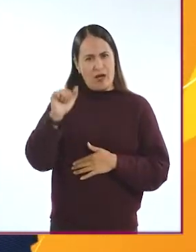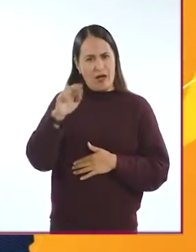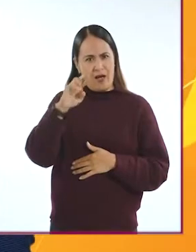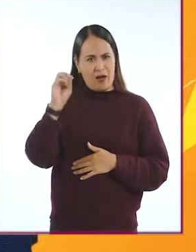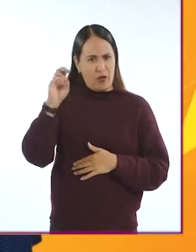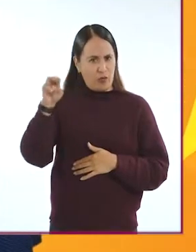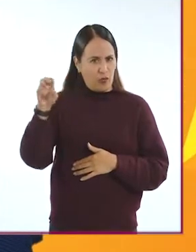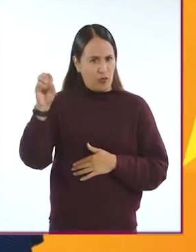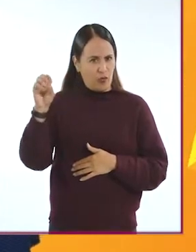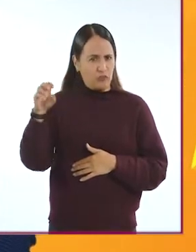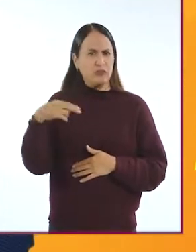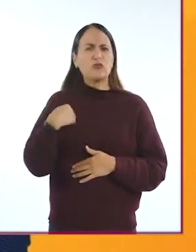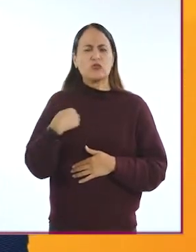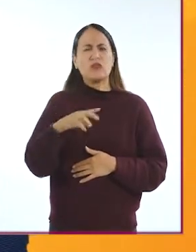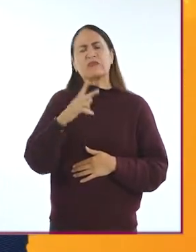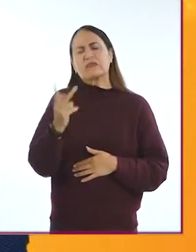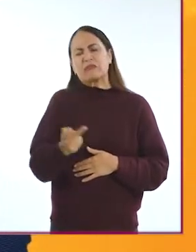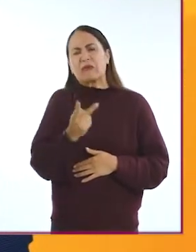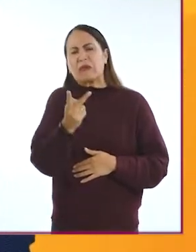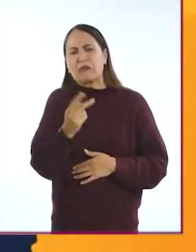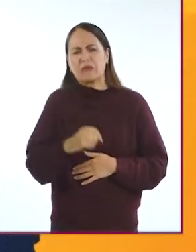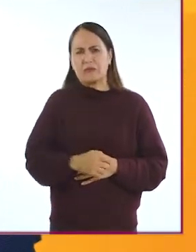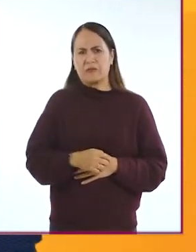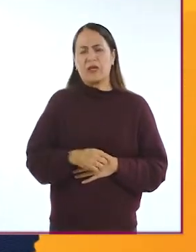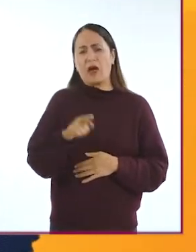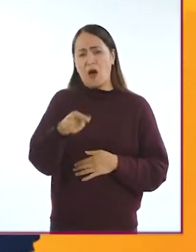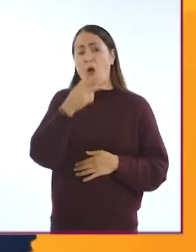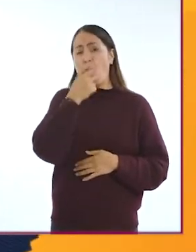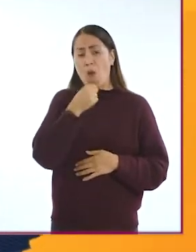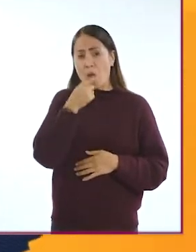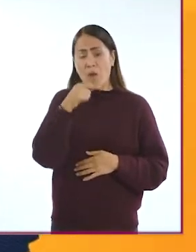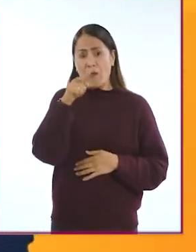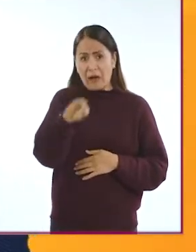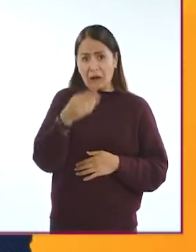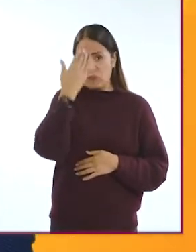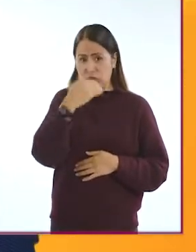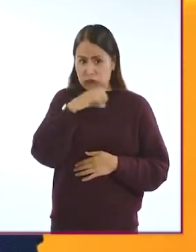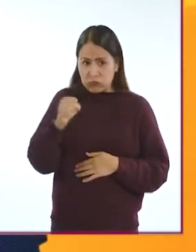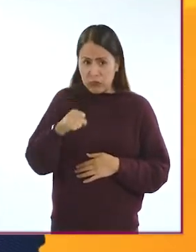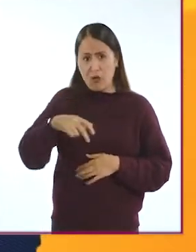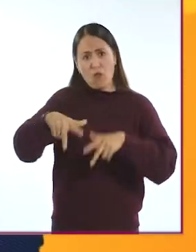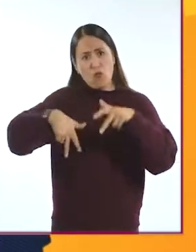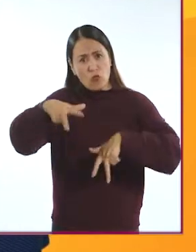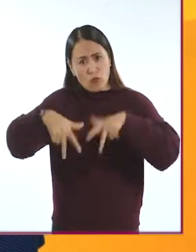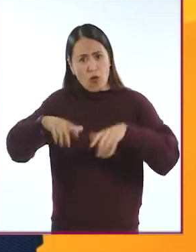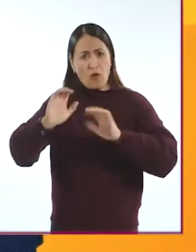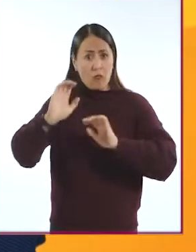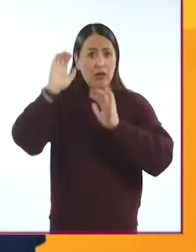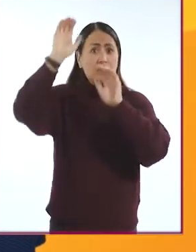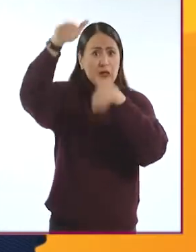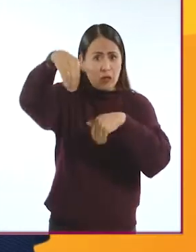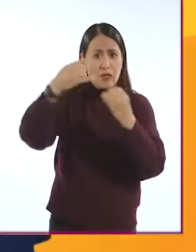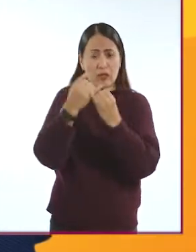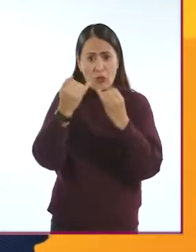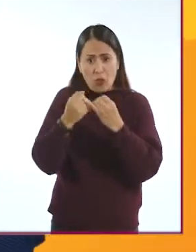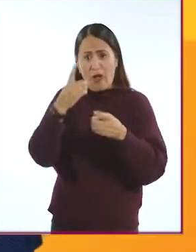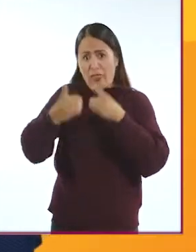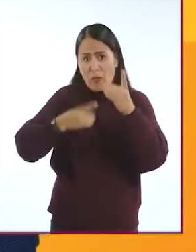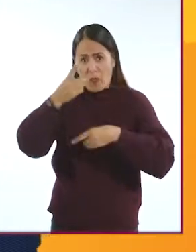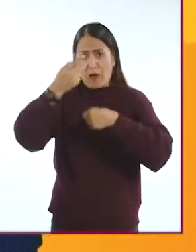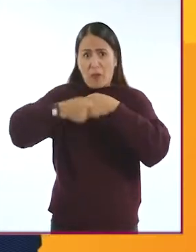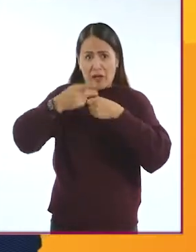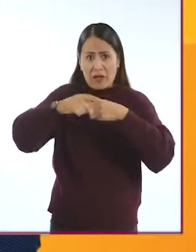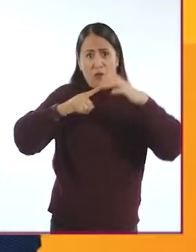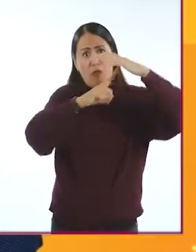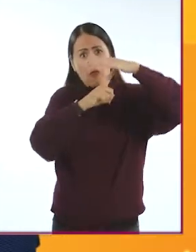él y así podrás deducir la primera pregunta. Aarón es un youtuber que practica diferentes deportes como fútbol, básquetbol, incluidos los deportes